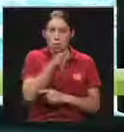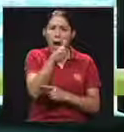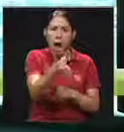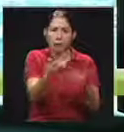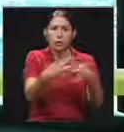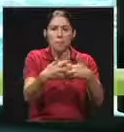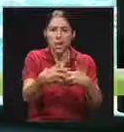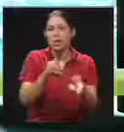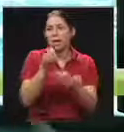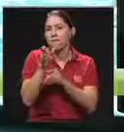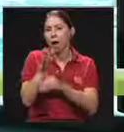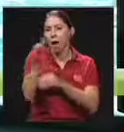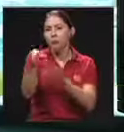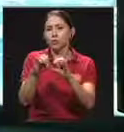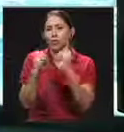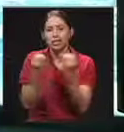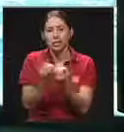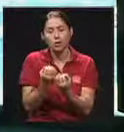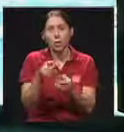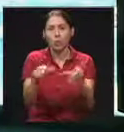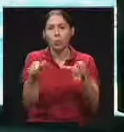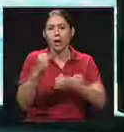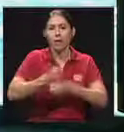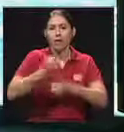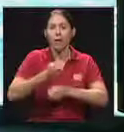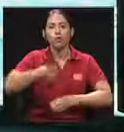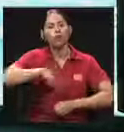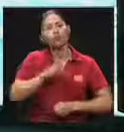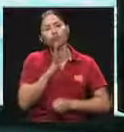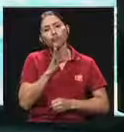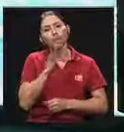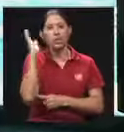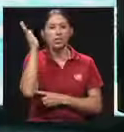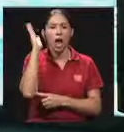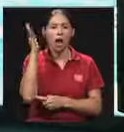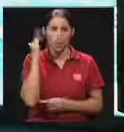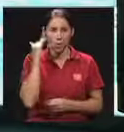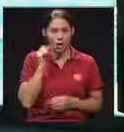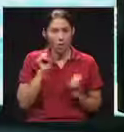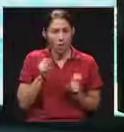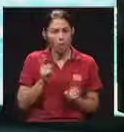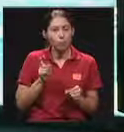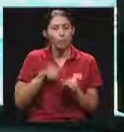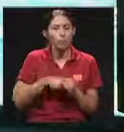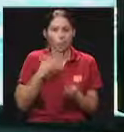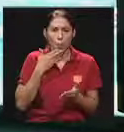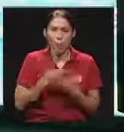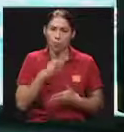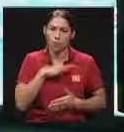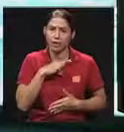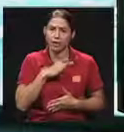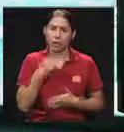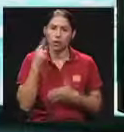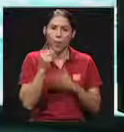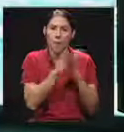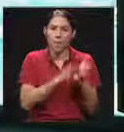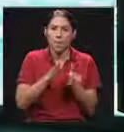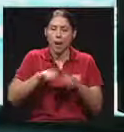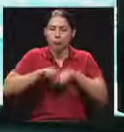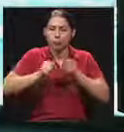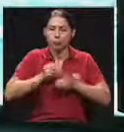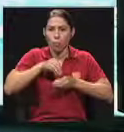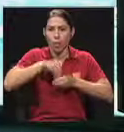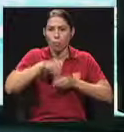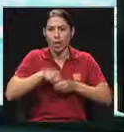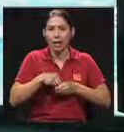empresa, vamos al sitio de trabajo, vamos a la organización y damos una charla sobre por qué es conviviente ahorrar en un plan voluntario de pensiones. Hacemos proyecciones de a